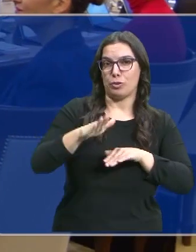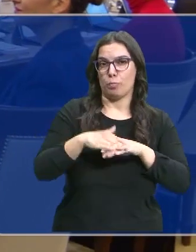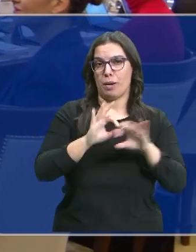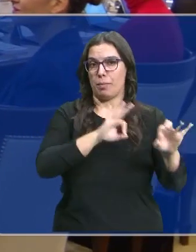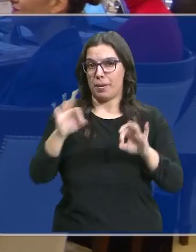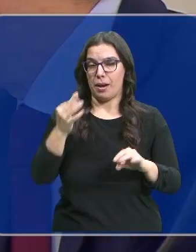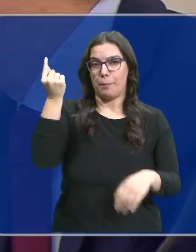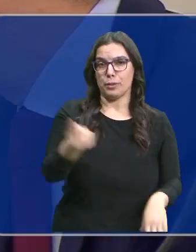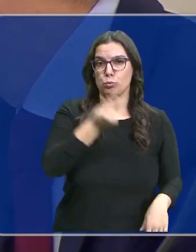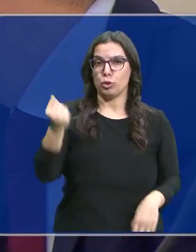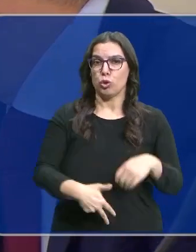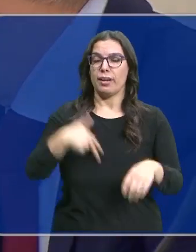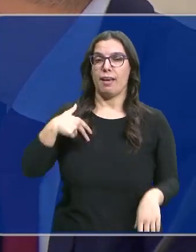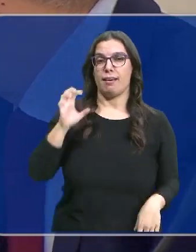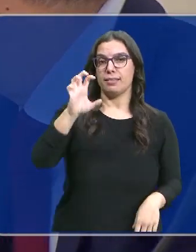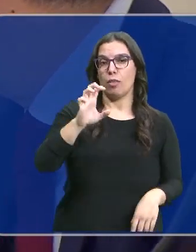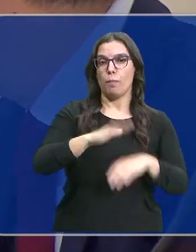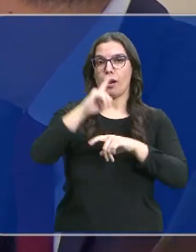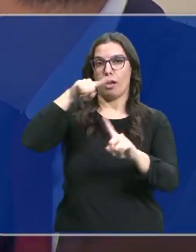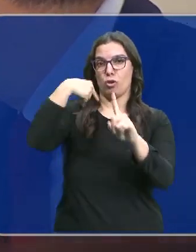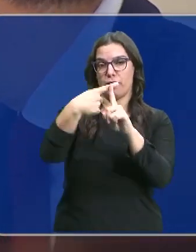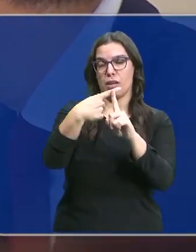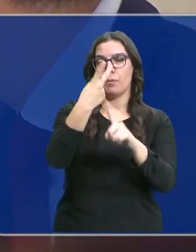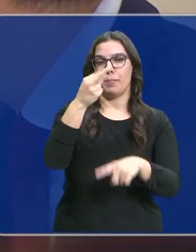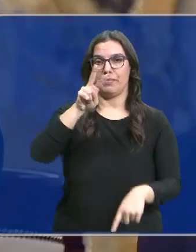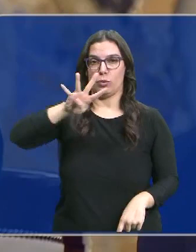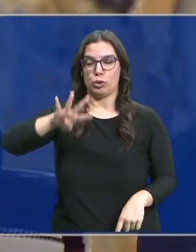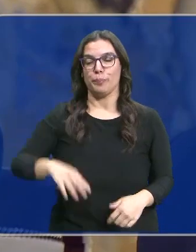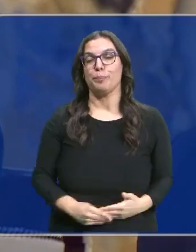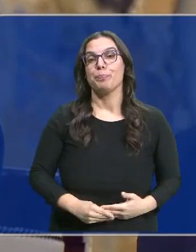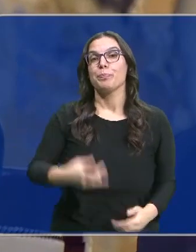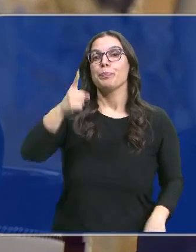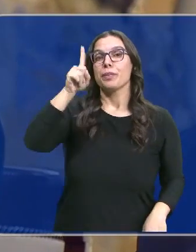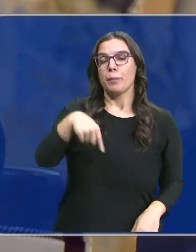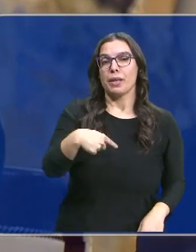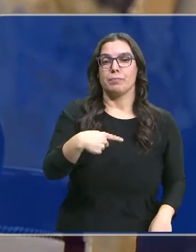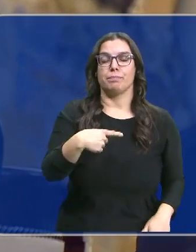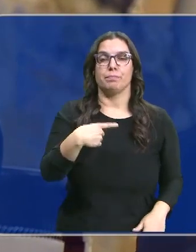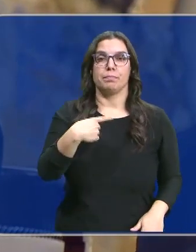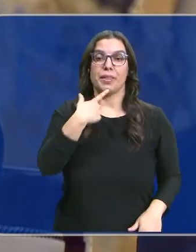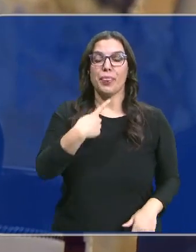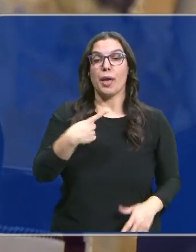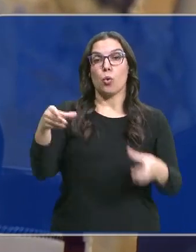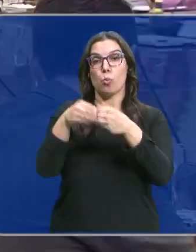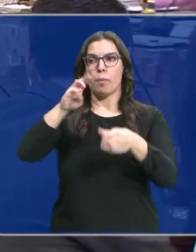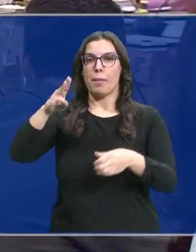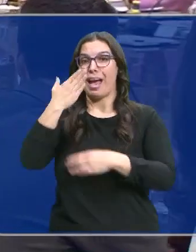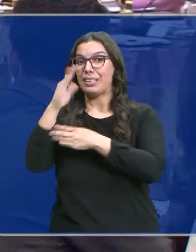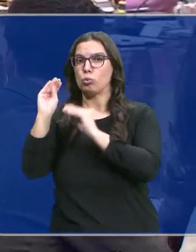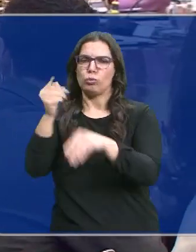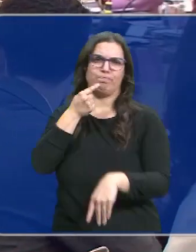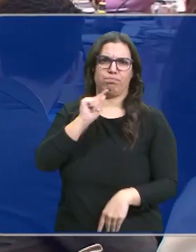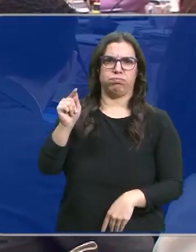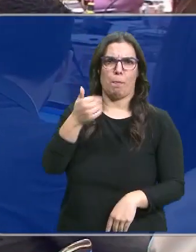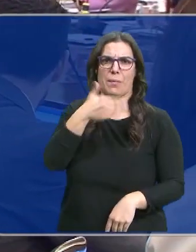elaboración de esos presupuestos generales de cara al año 2024. También ha afeado la actitud del Partido Popular que